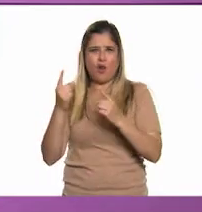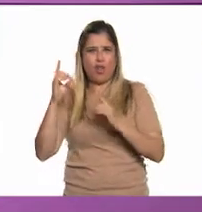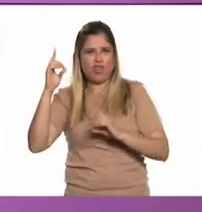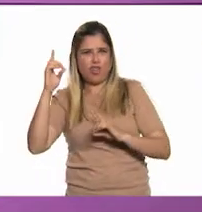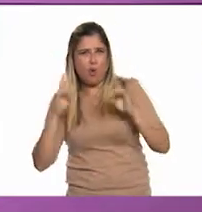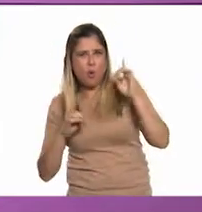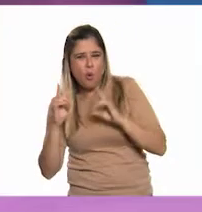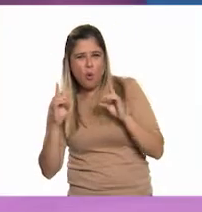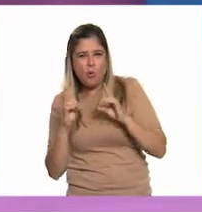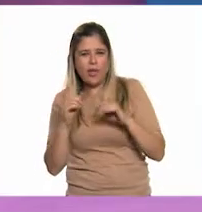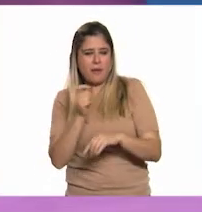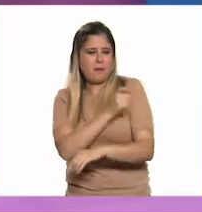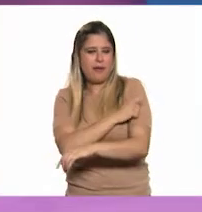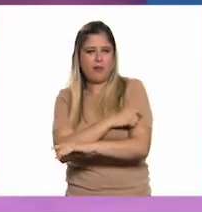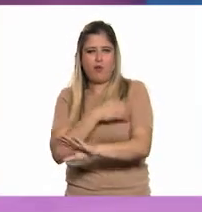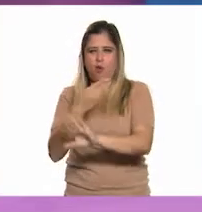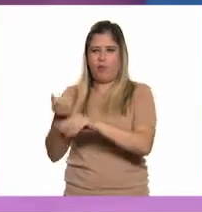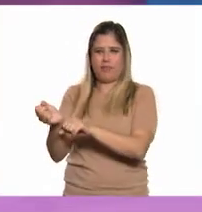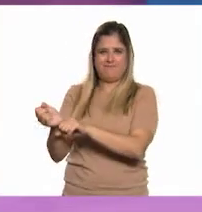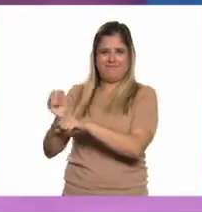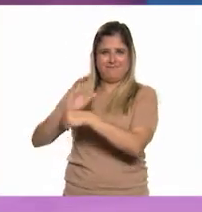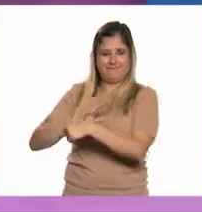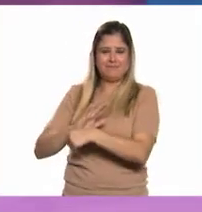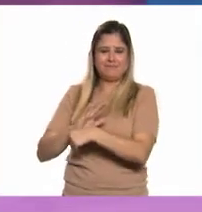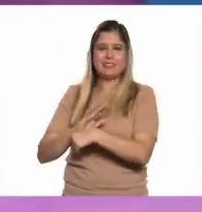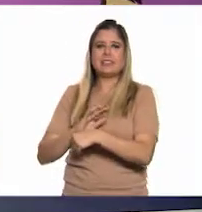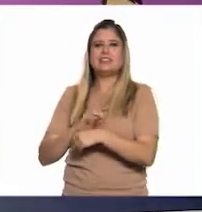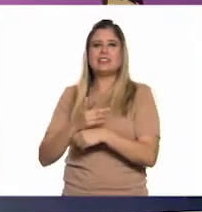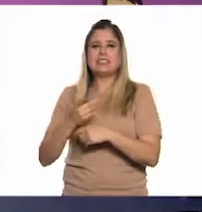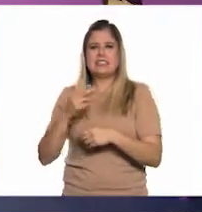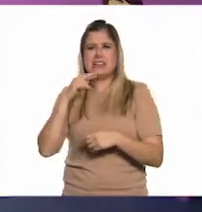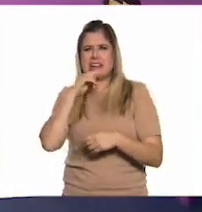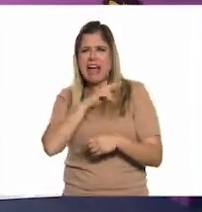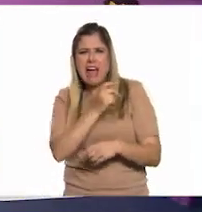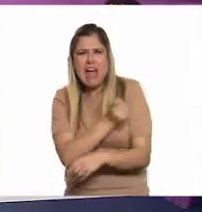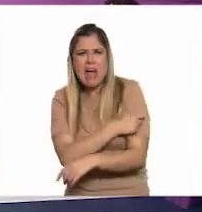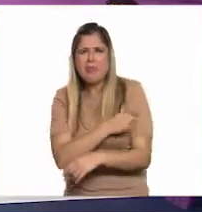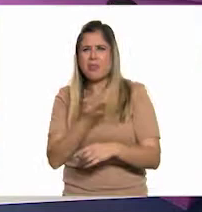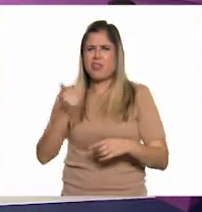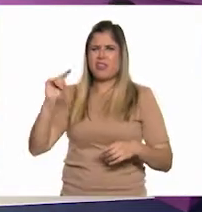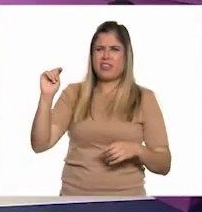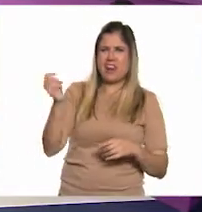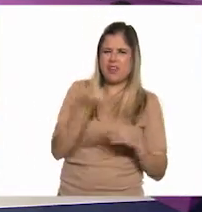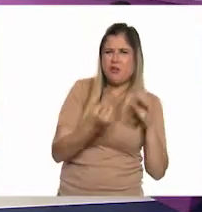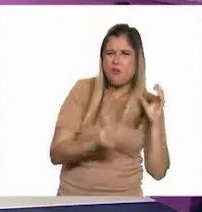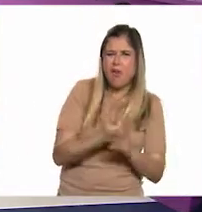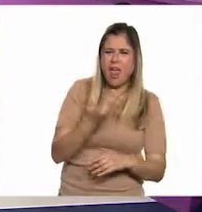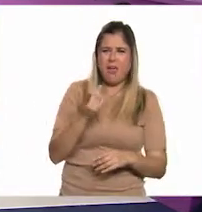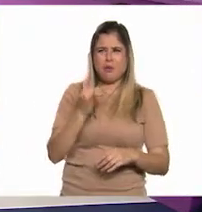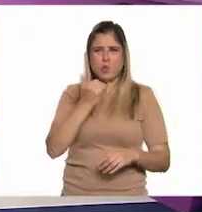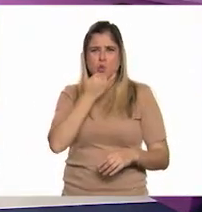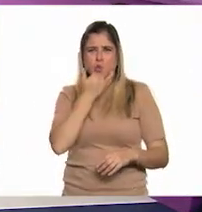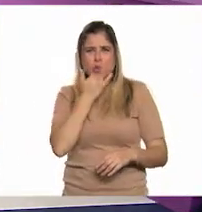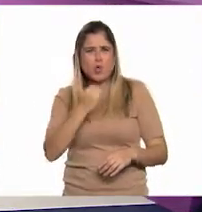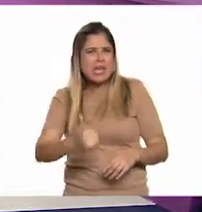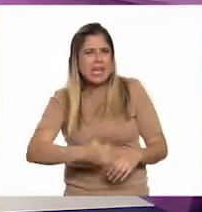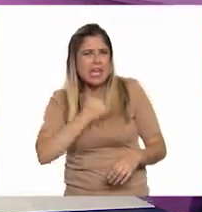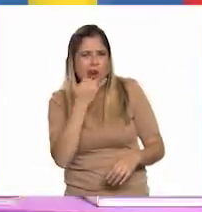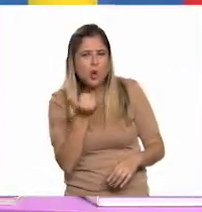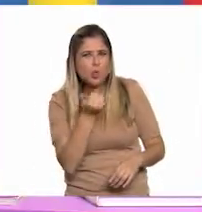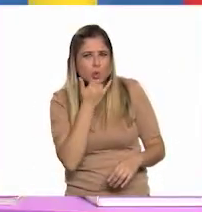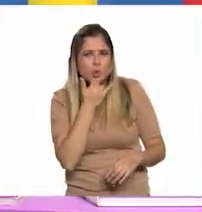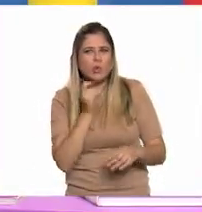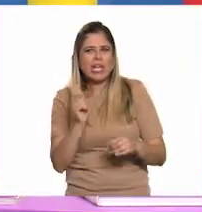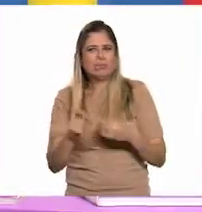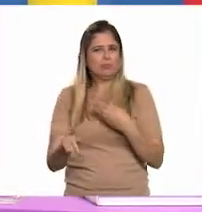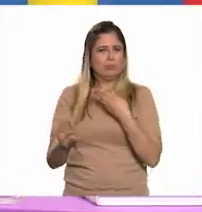la eficacia de las vacunas contra el COVID-19. Que sí las hicieron muy rápido, con una tecnología nueva, que pues nadie sabe qué efectos